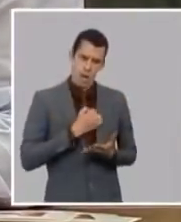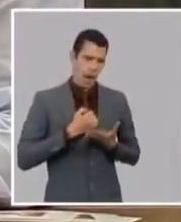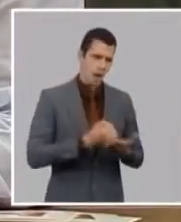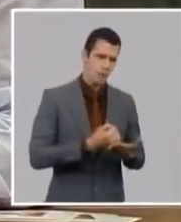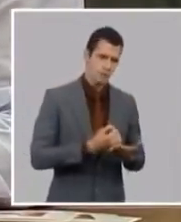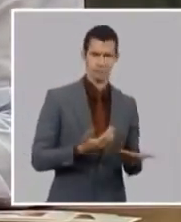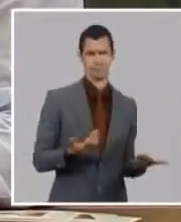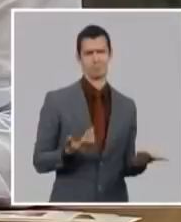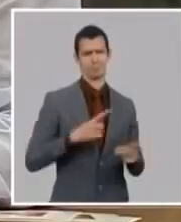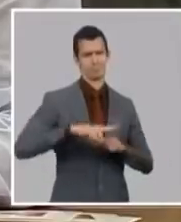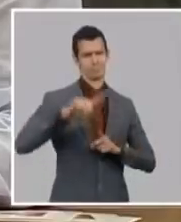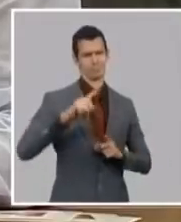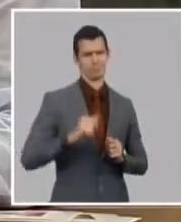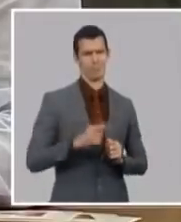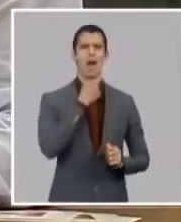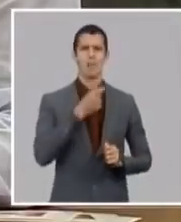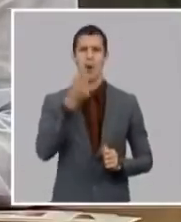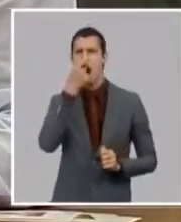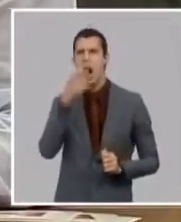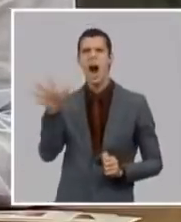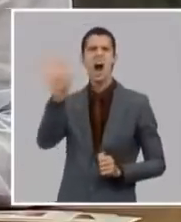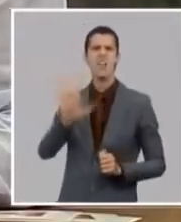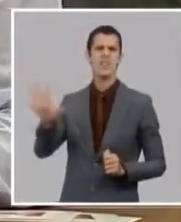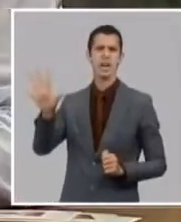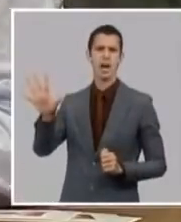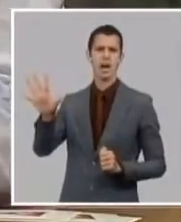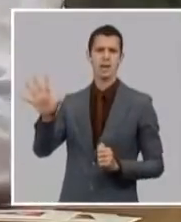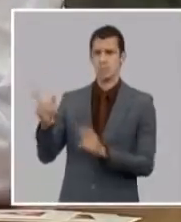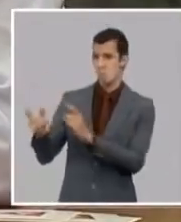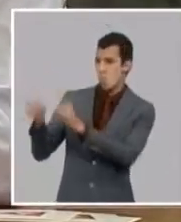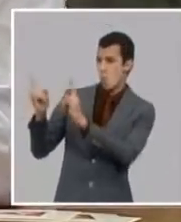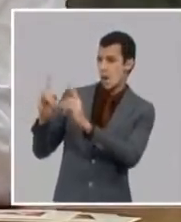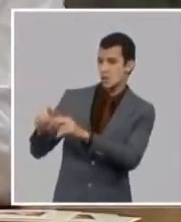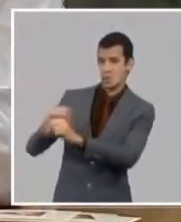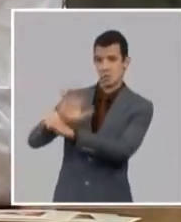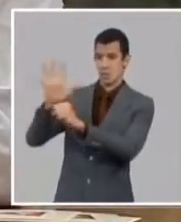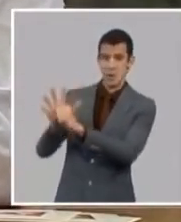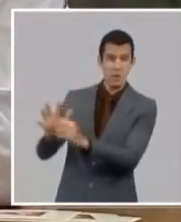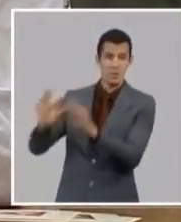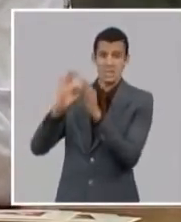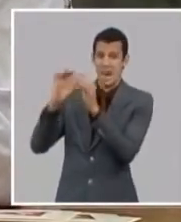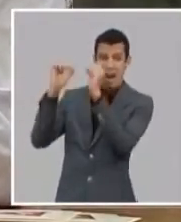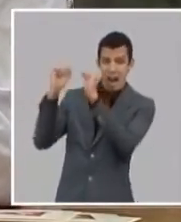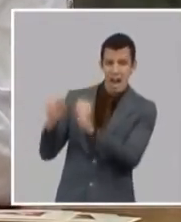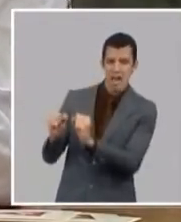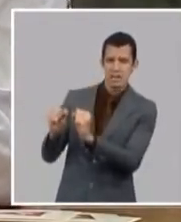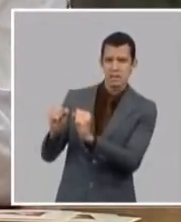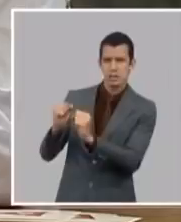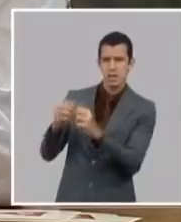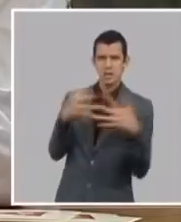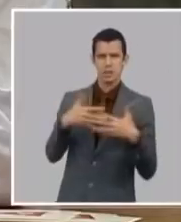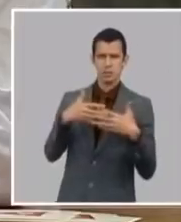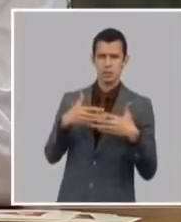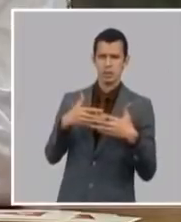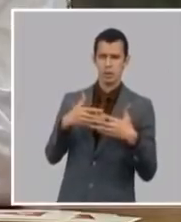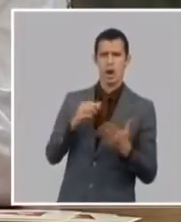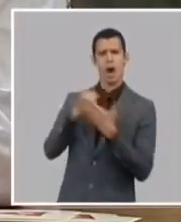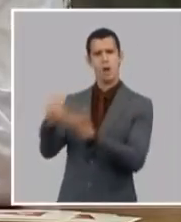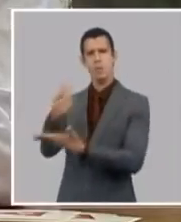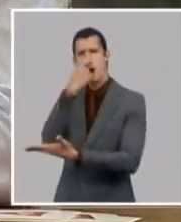tomaron a Matanz y empezaron calentando el SOS a Matanz